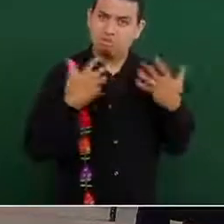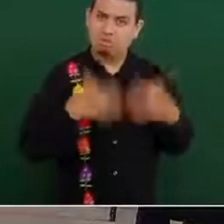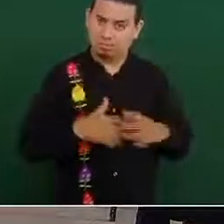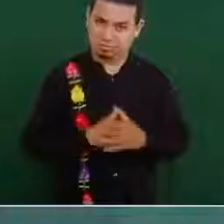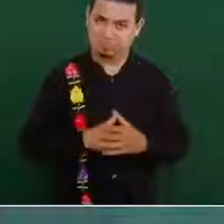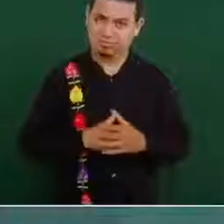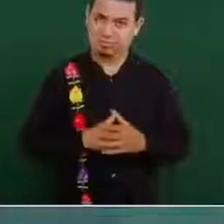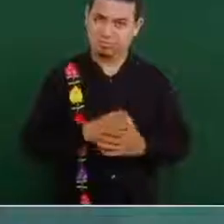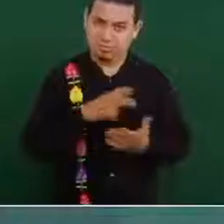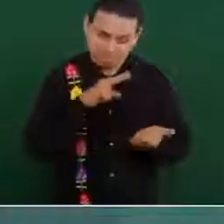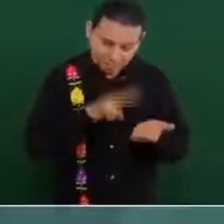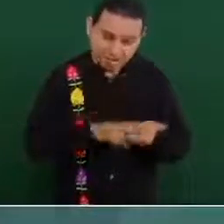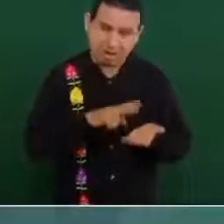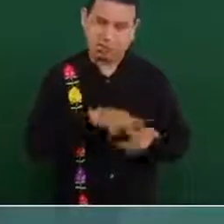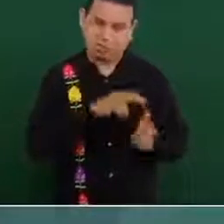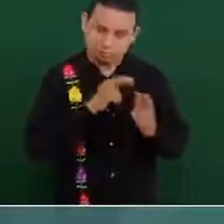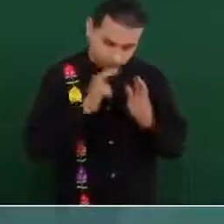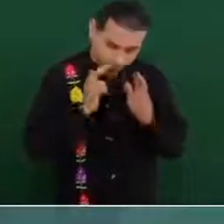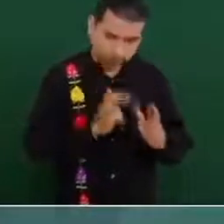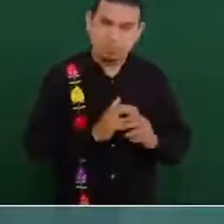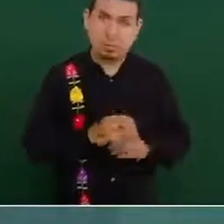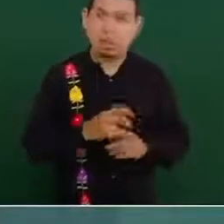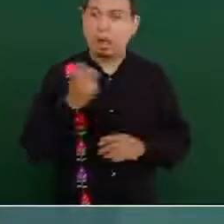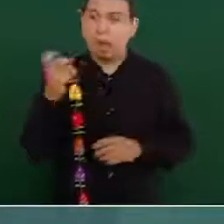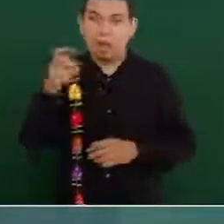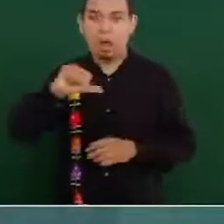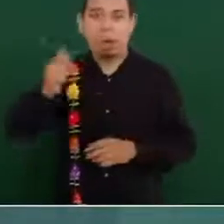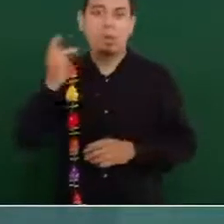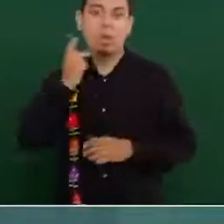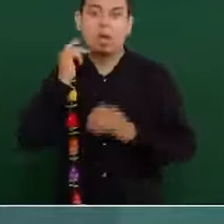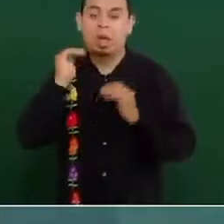inmersos en una crisis